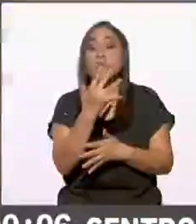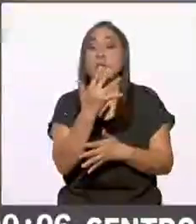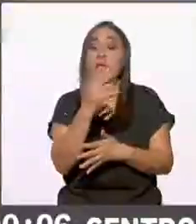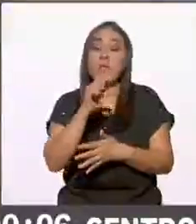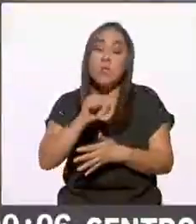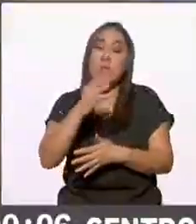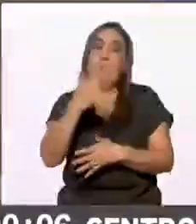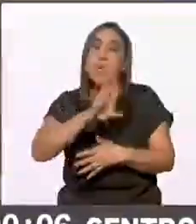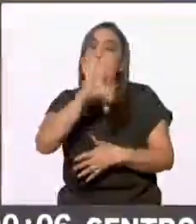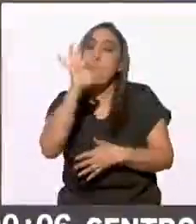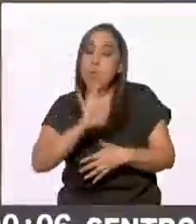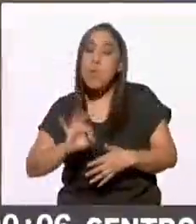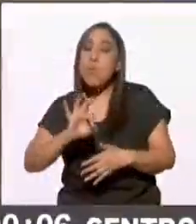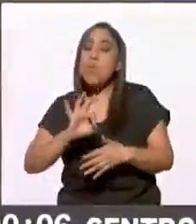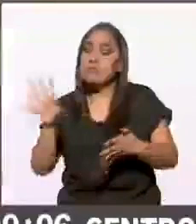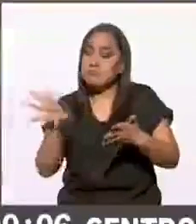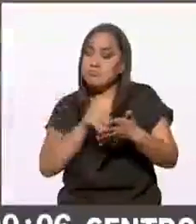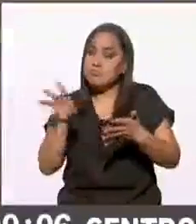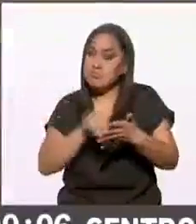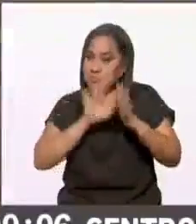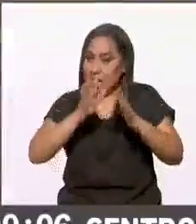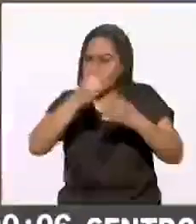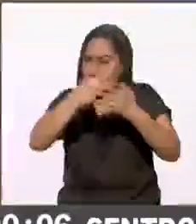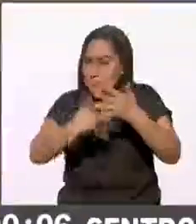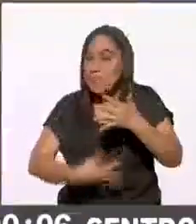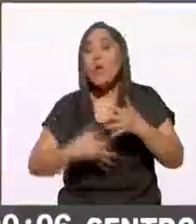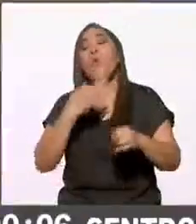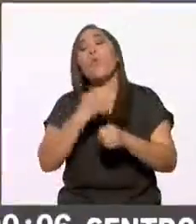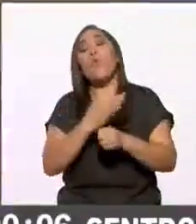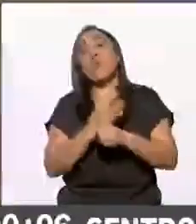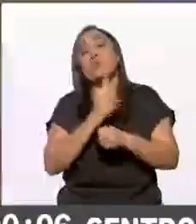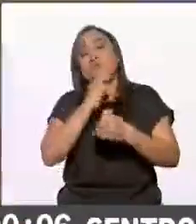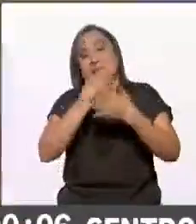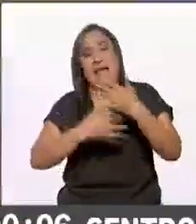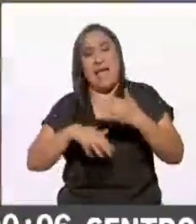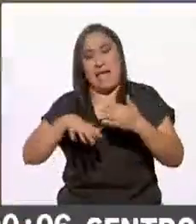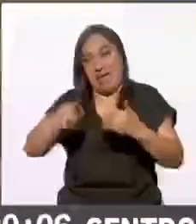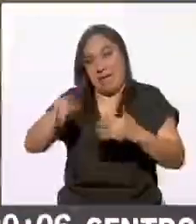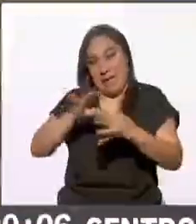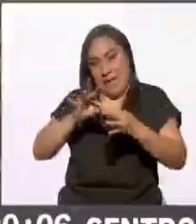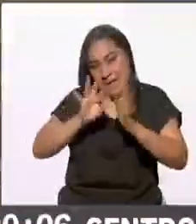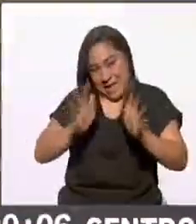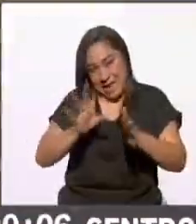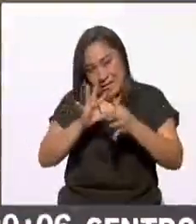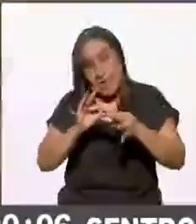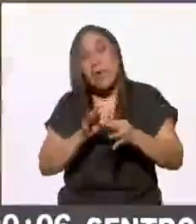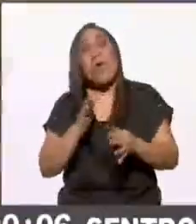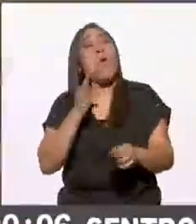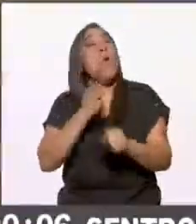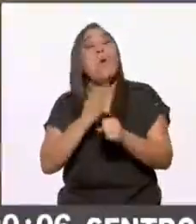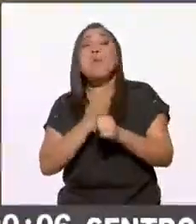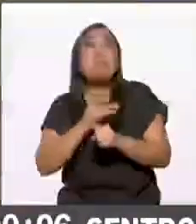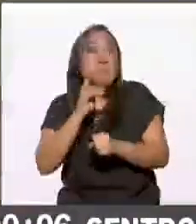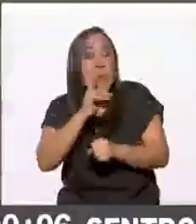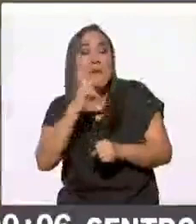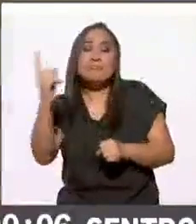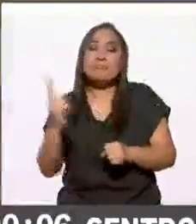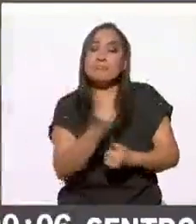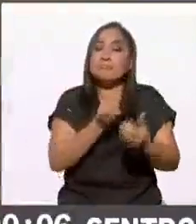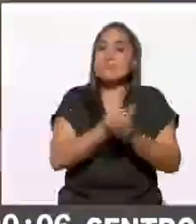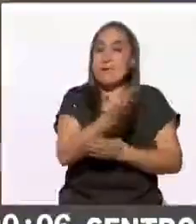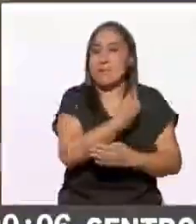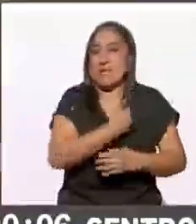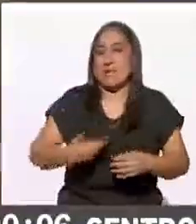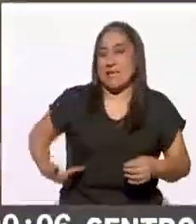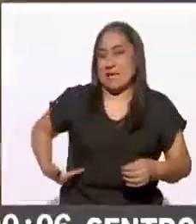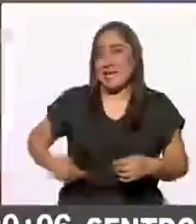% de actas capturadas y los resultados que se están dando ahorita ya que ya comentaron allá en el estudio y bueno salió el consejero presidente Lorenzo